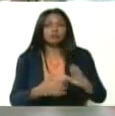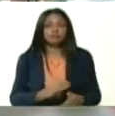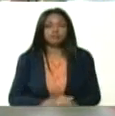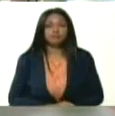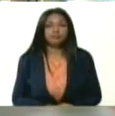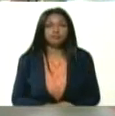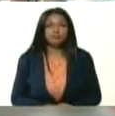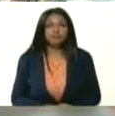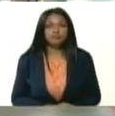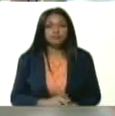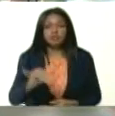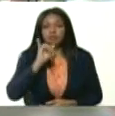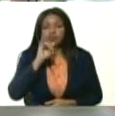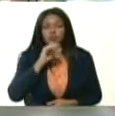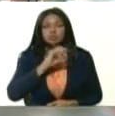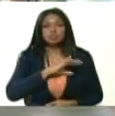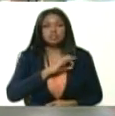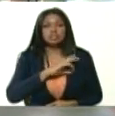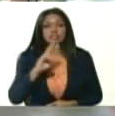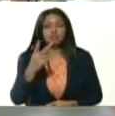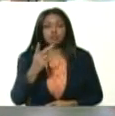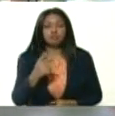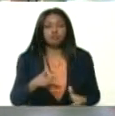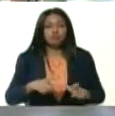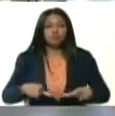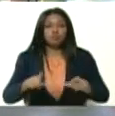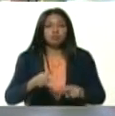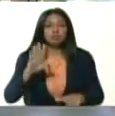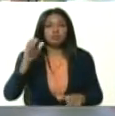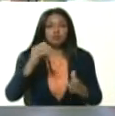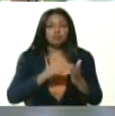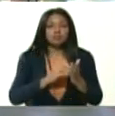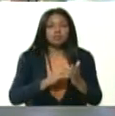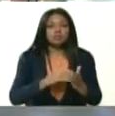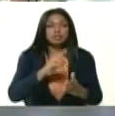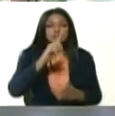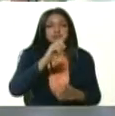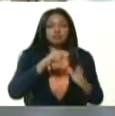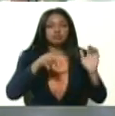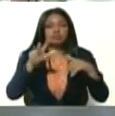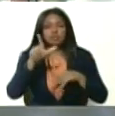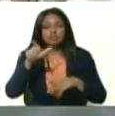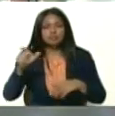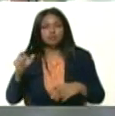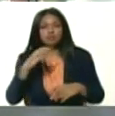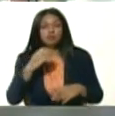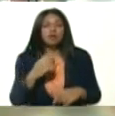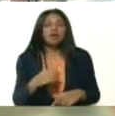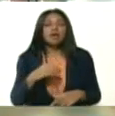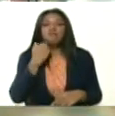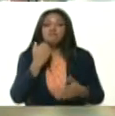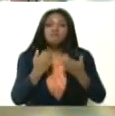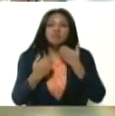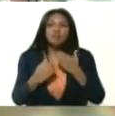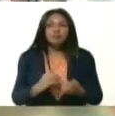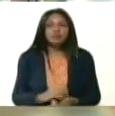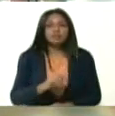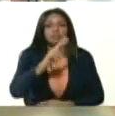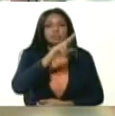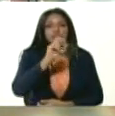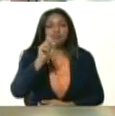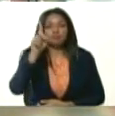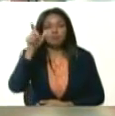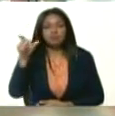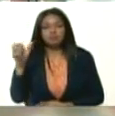informar, Chile, en segundo lugar, con 5.116 casos. Hoy tuvo 301 casos.